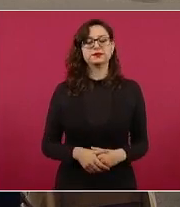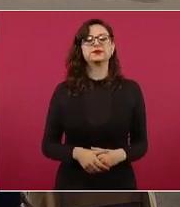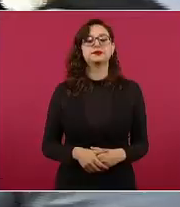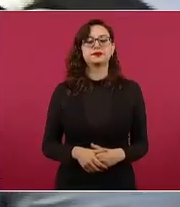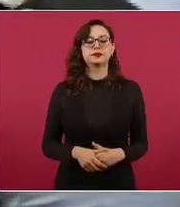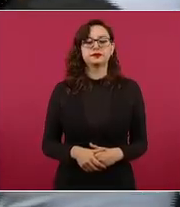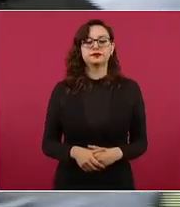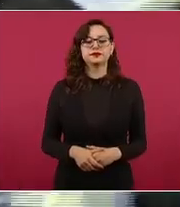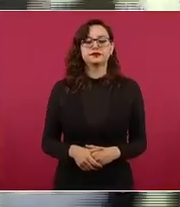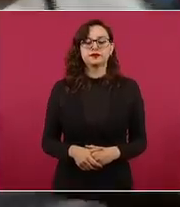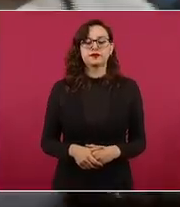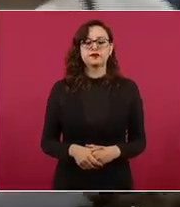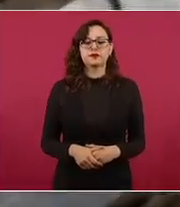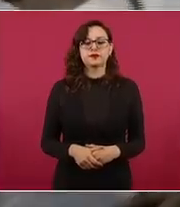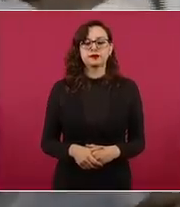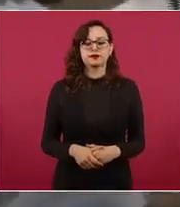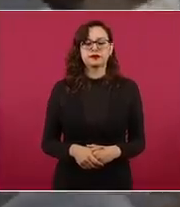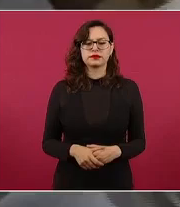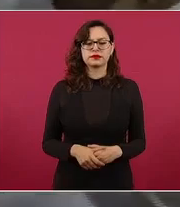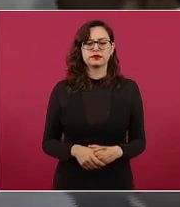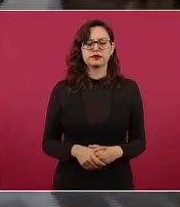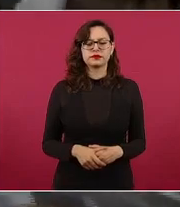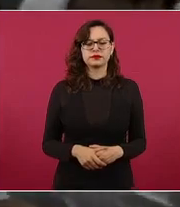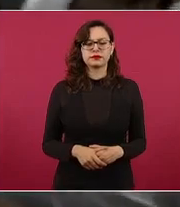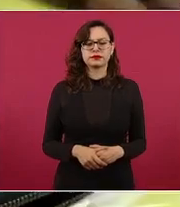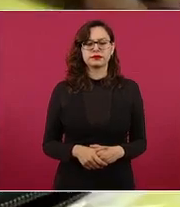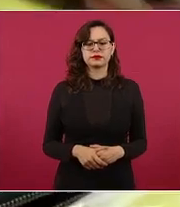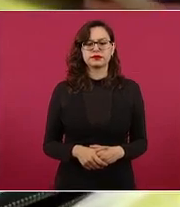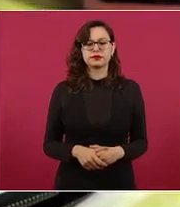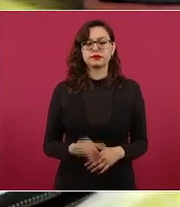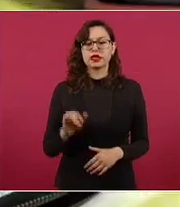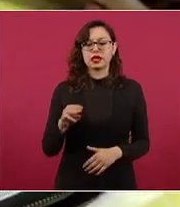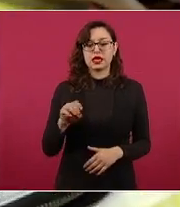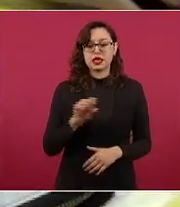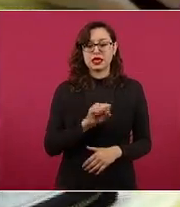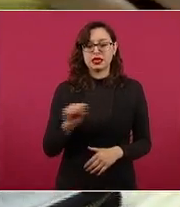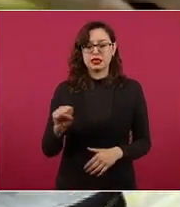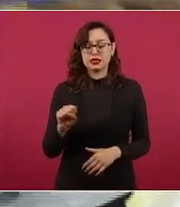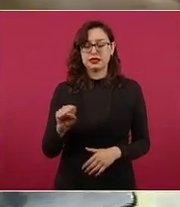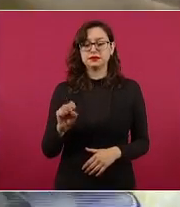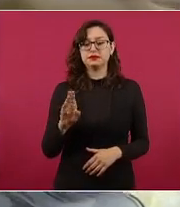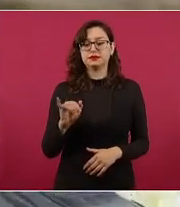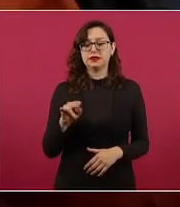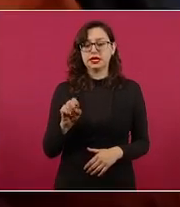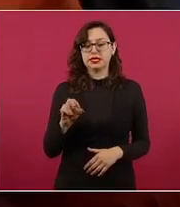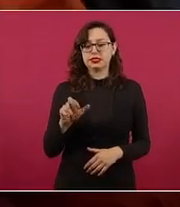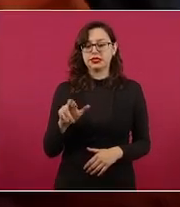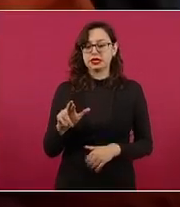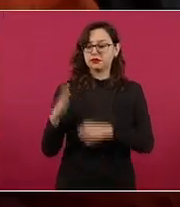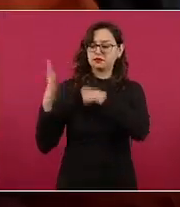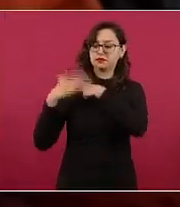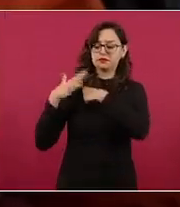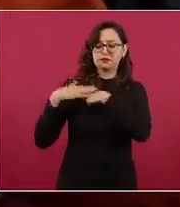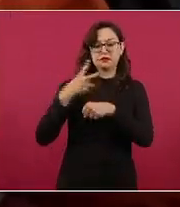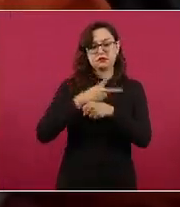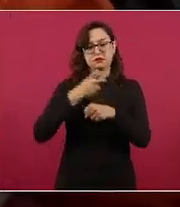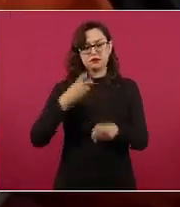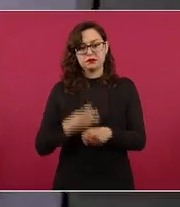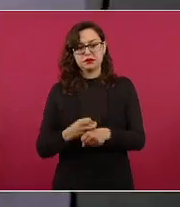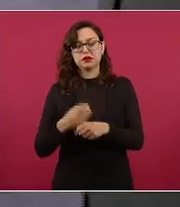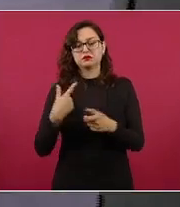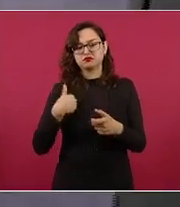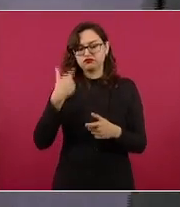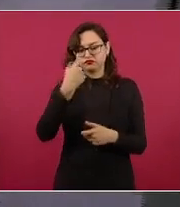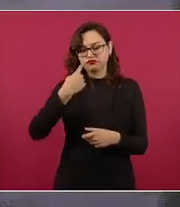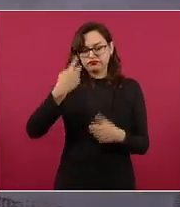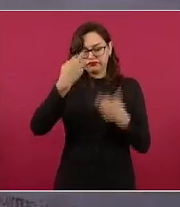Fuimos convocados de parte del programa IMSS-Bienestar para venir a hacer las pruebas psicométricas y exámenes médicos